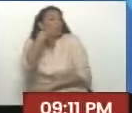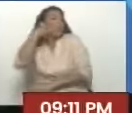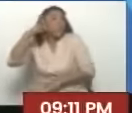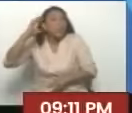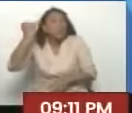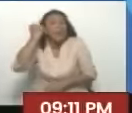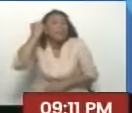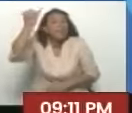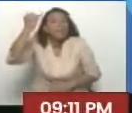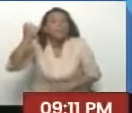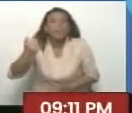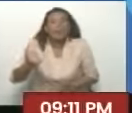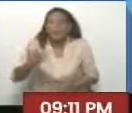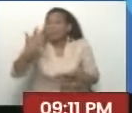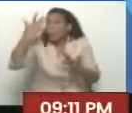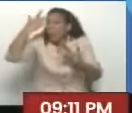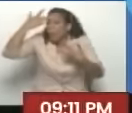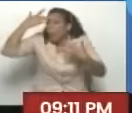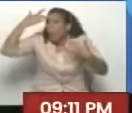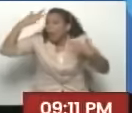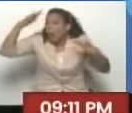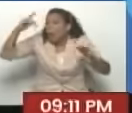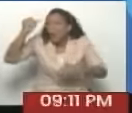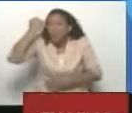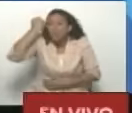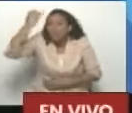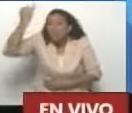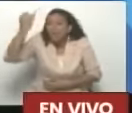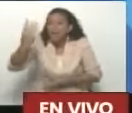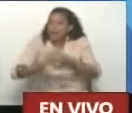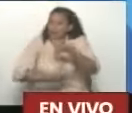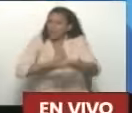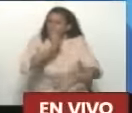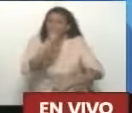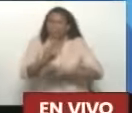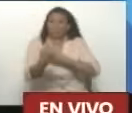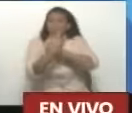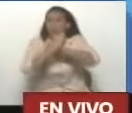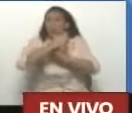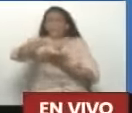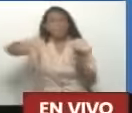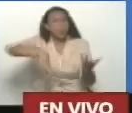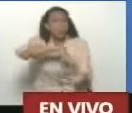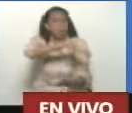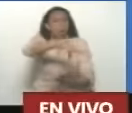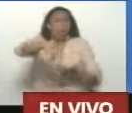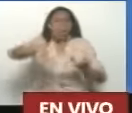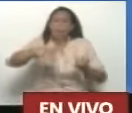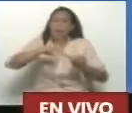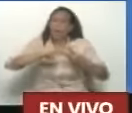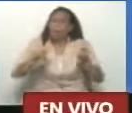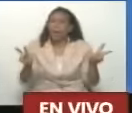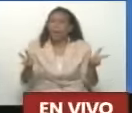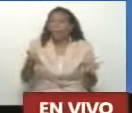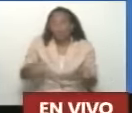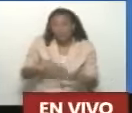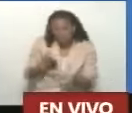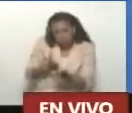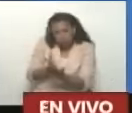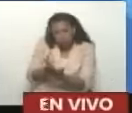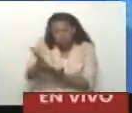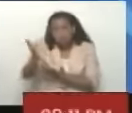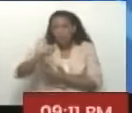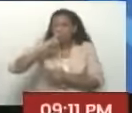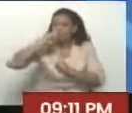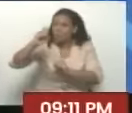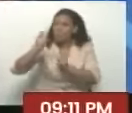quisieran sabotear esta paz que usted ha sabido llevar hasta los